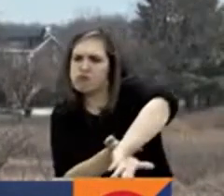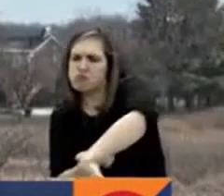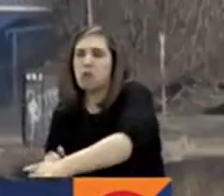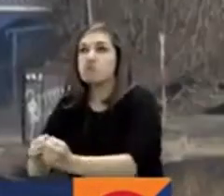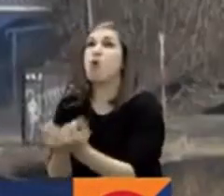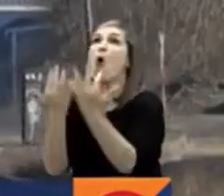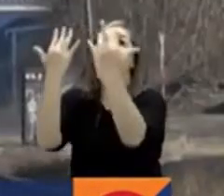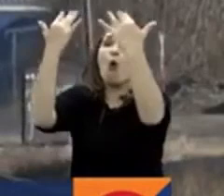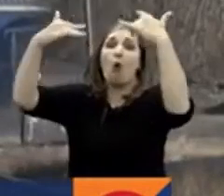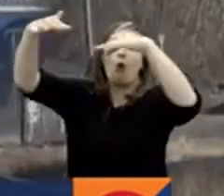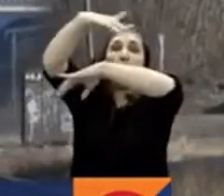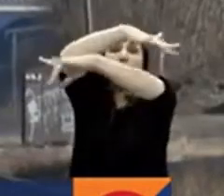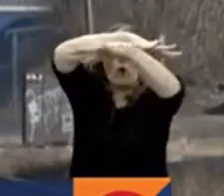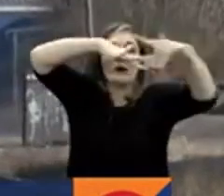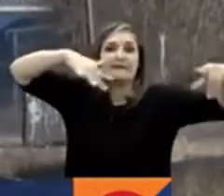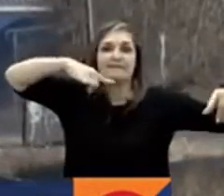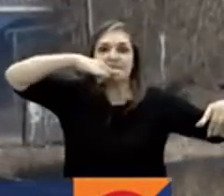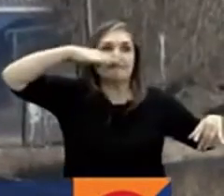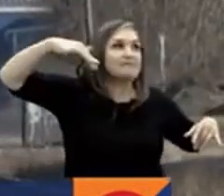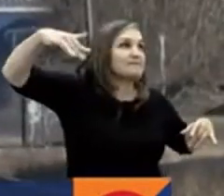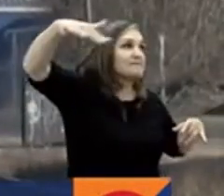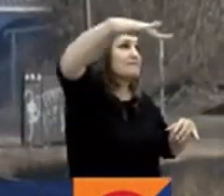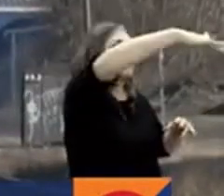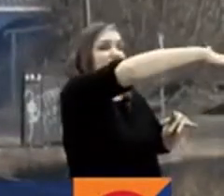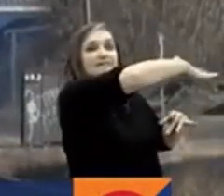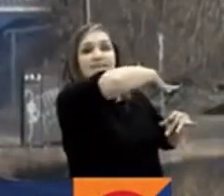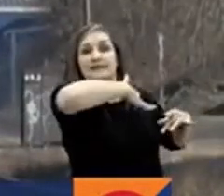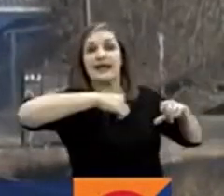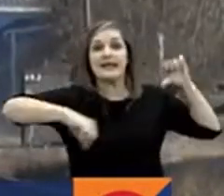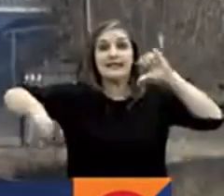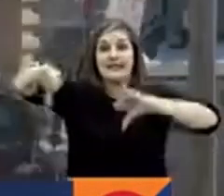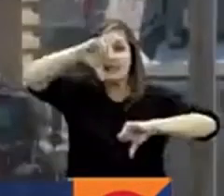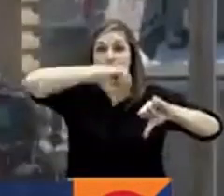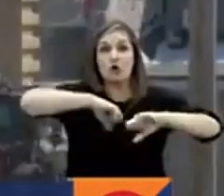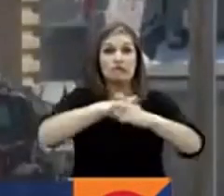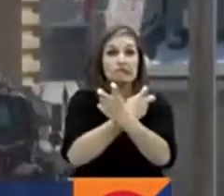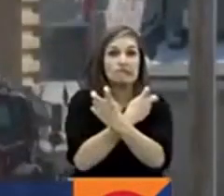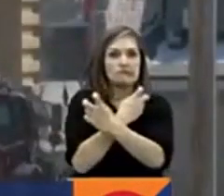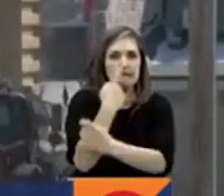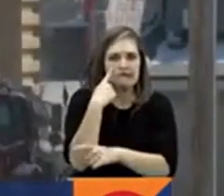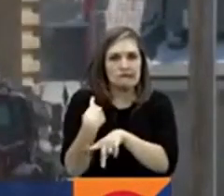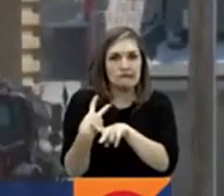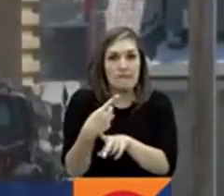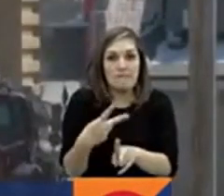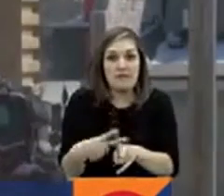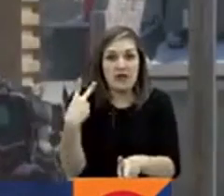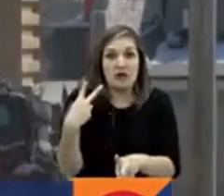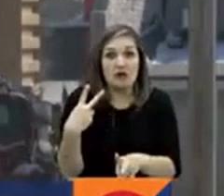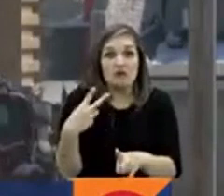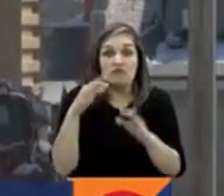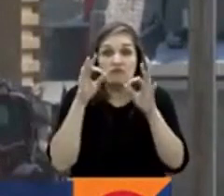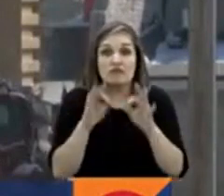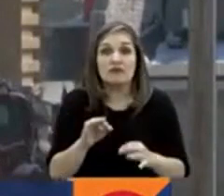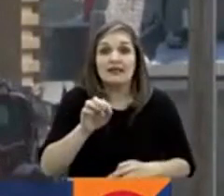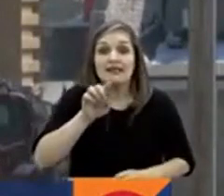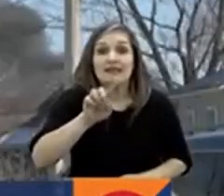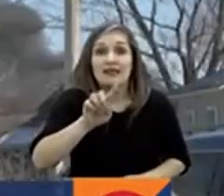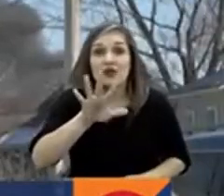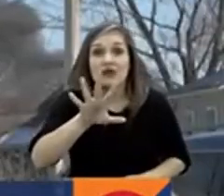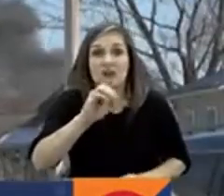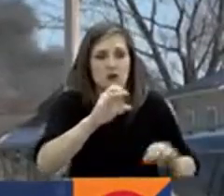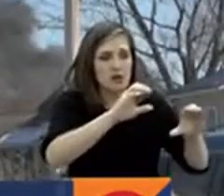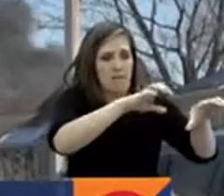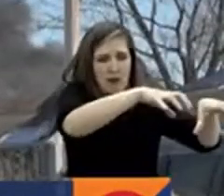incendio masivo que dejó grandes columnas de humo al parecer tóxico. 50 de los 150 vagones del tren